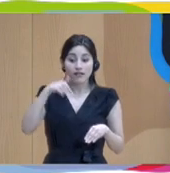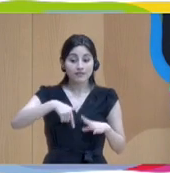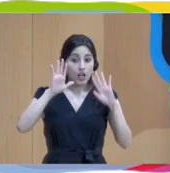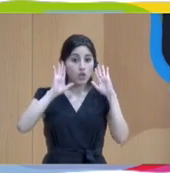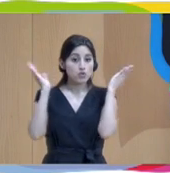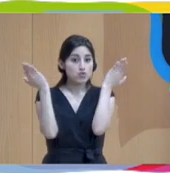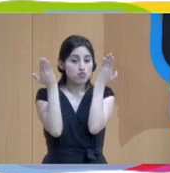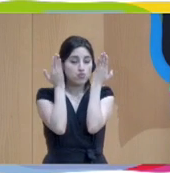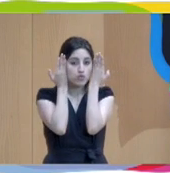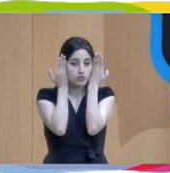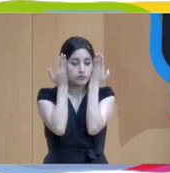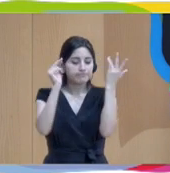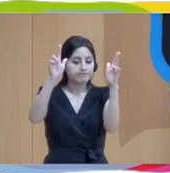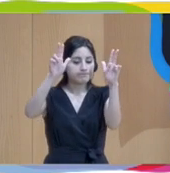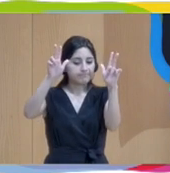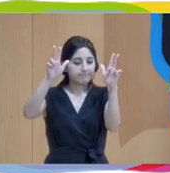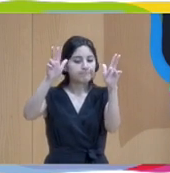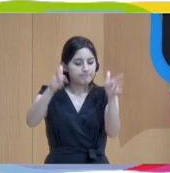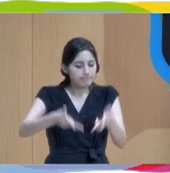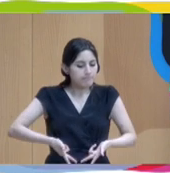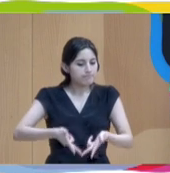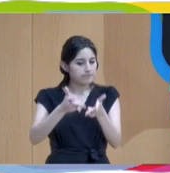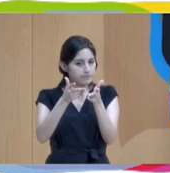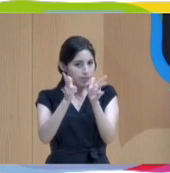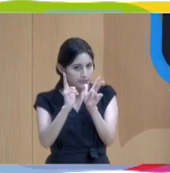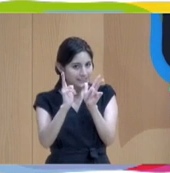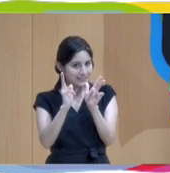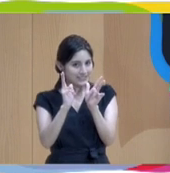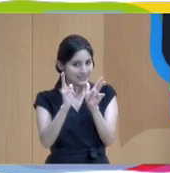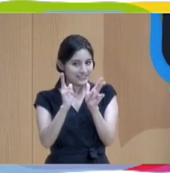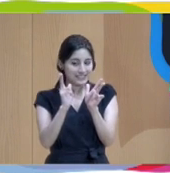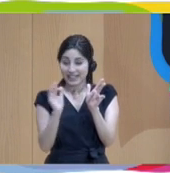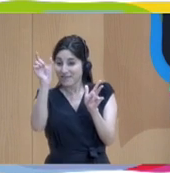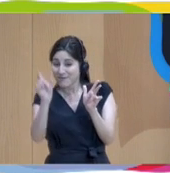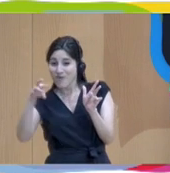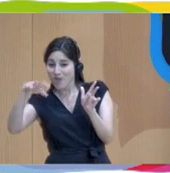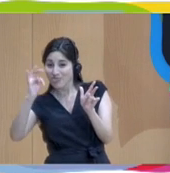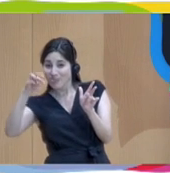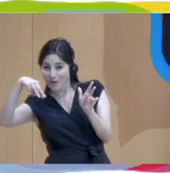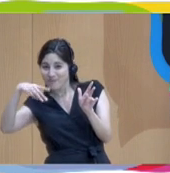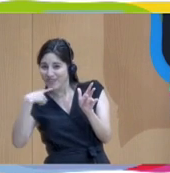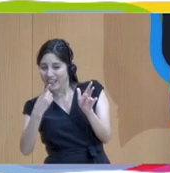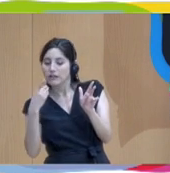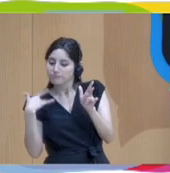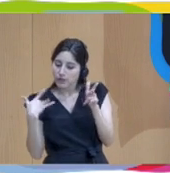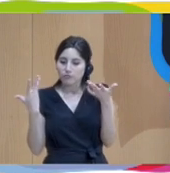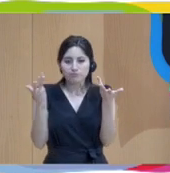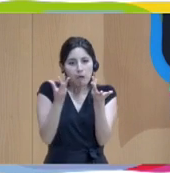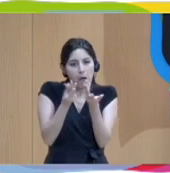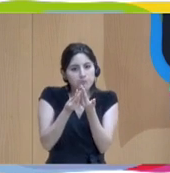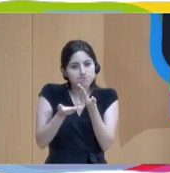también para hacer una fraternidad como señala Batón y poder entre todos seguir